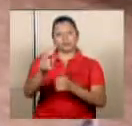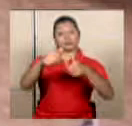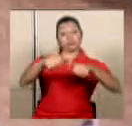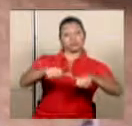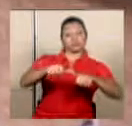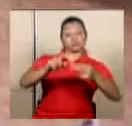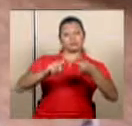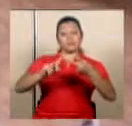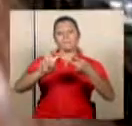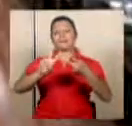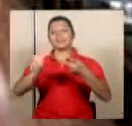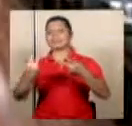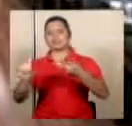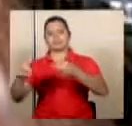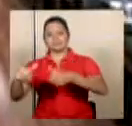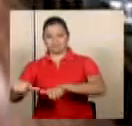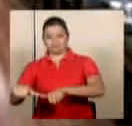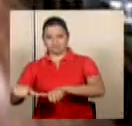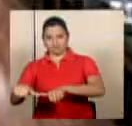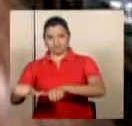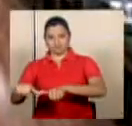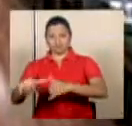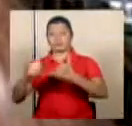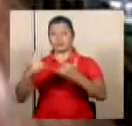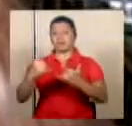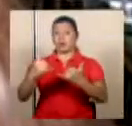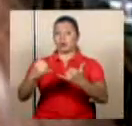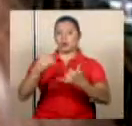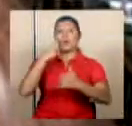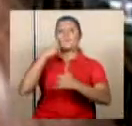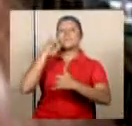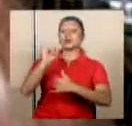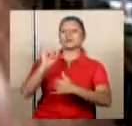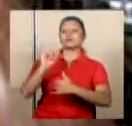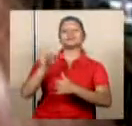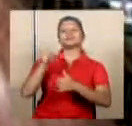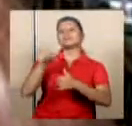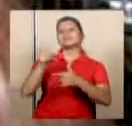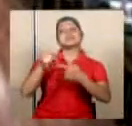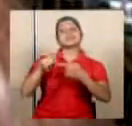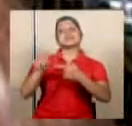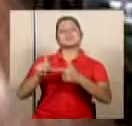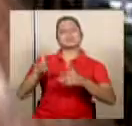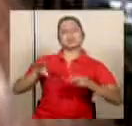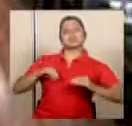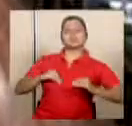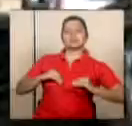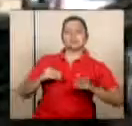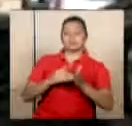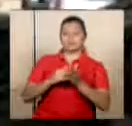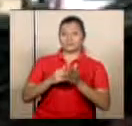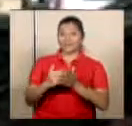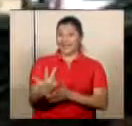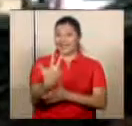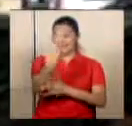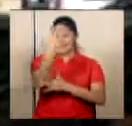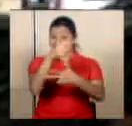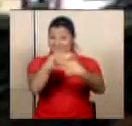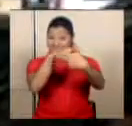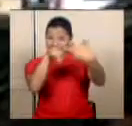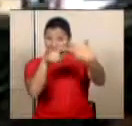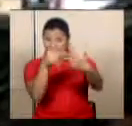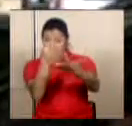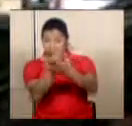Veintiséis en contra. El dictamen por tanto también resulta rechazado. una moción. Los tres dictámenes sobre el